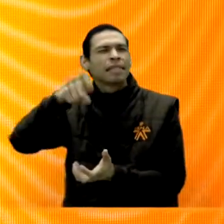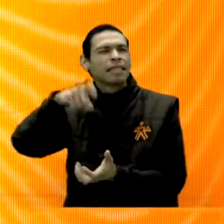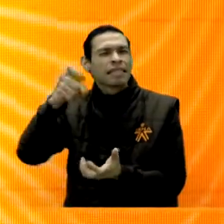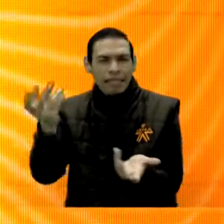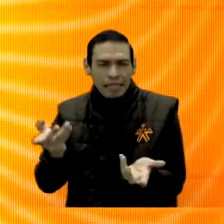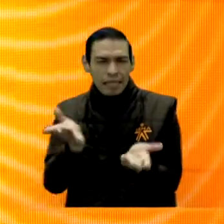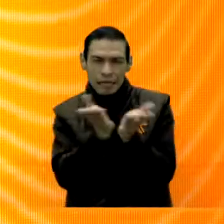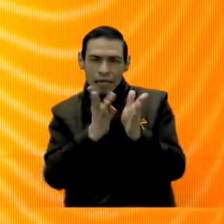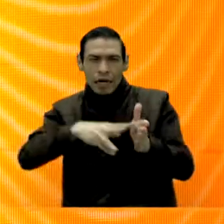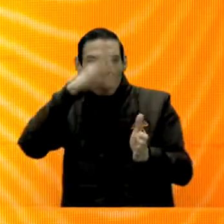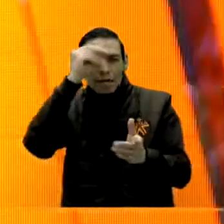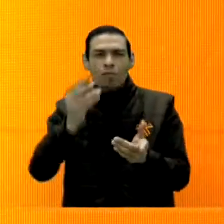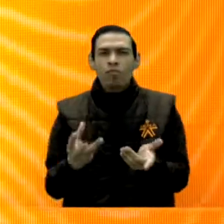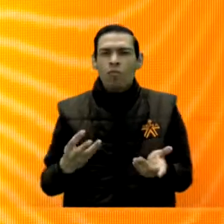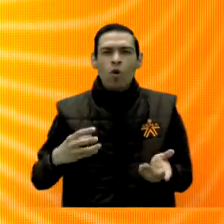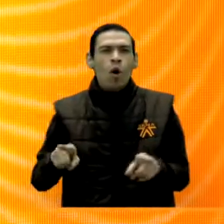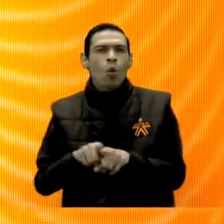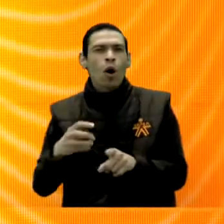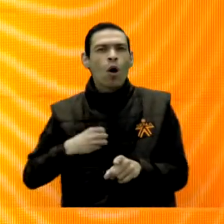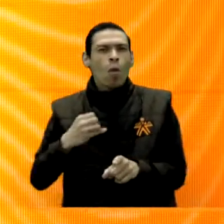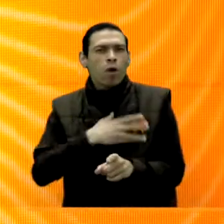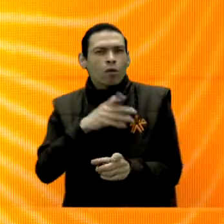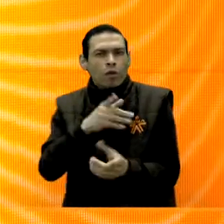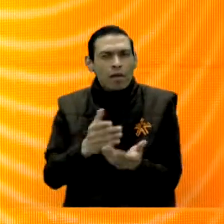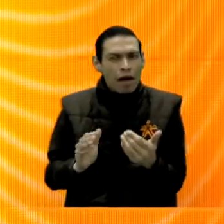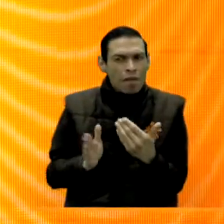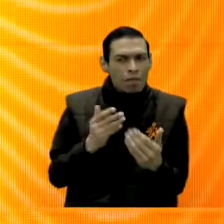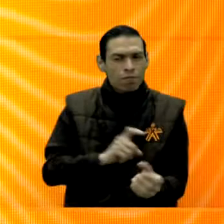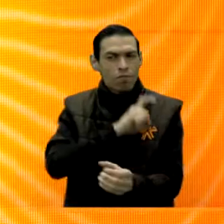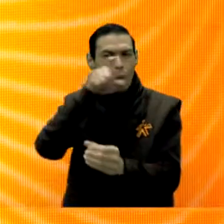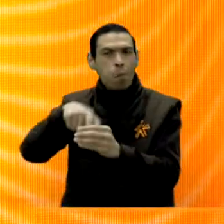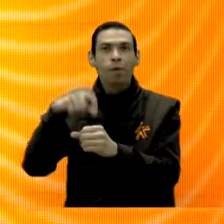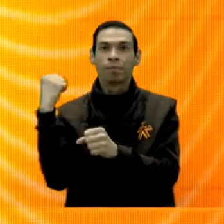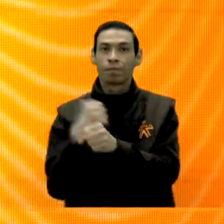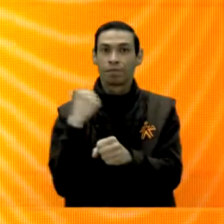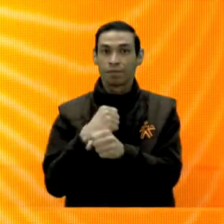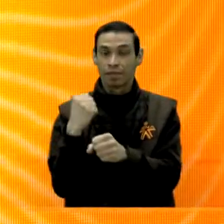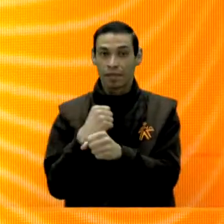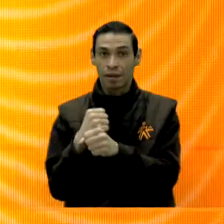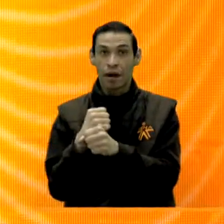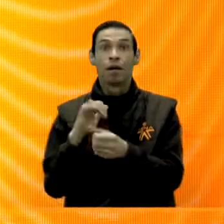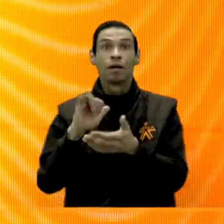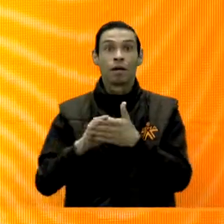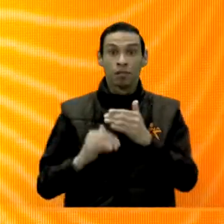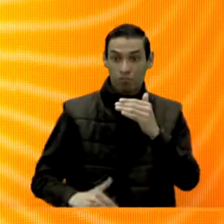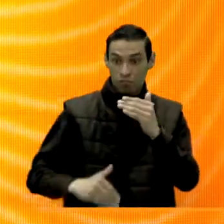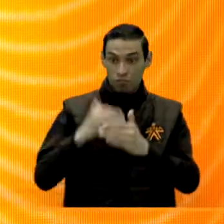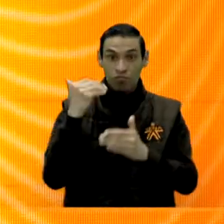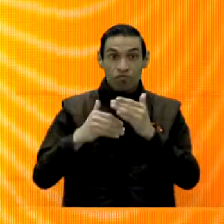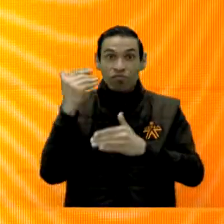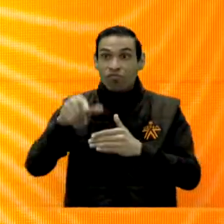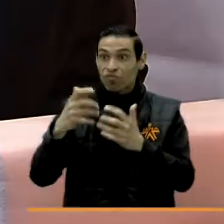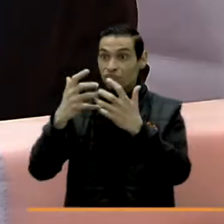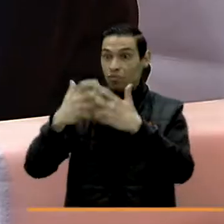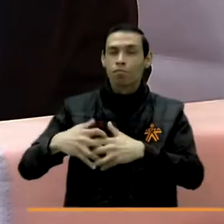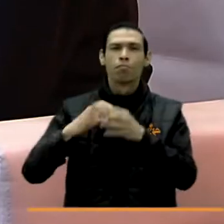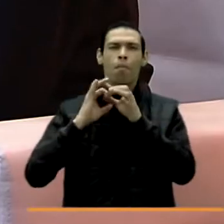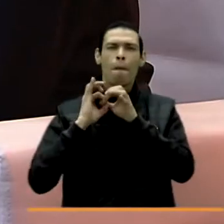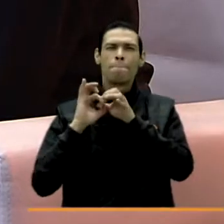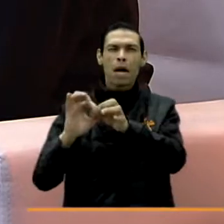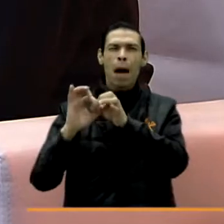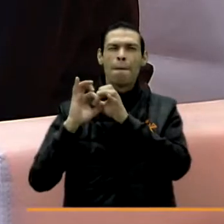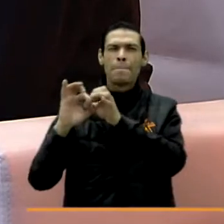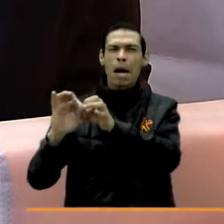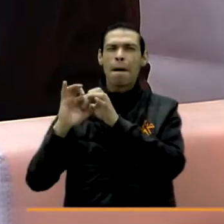oportunidades reales de nuestros aprendices para conectarlos a la empleabilidad. Y en ese escenario han nacido grandes alianzas